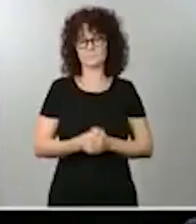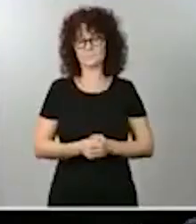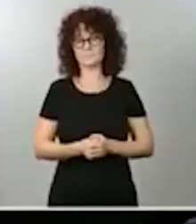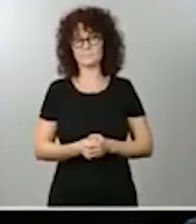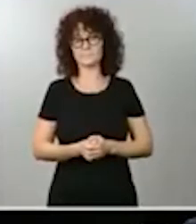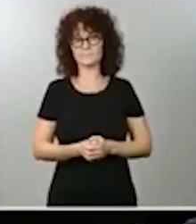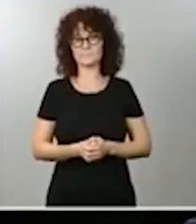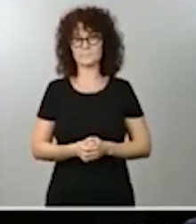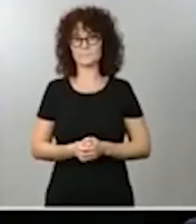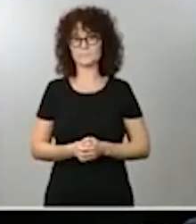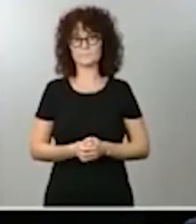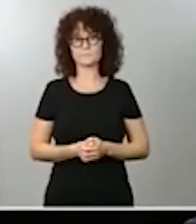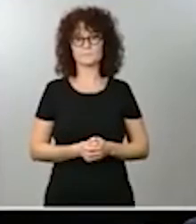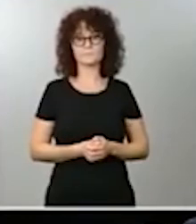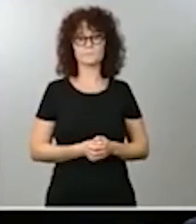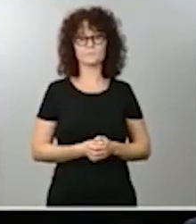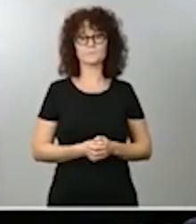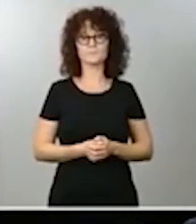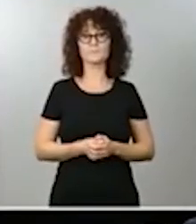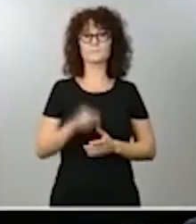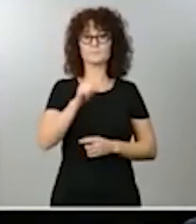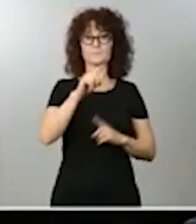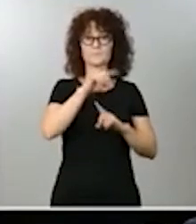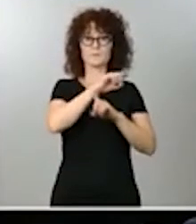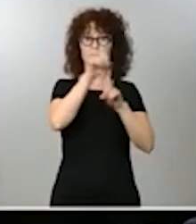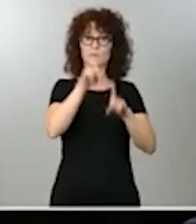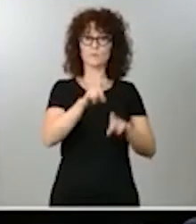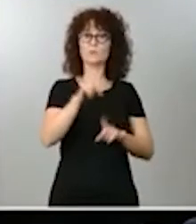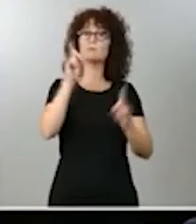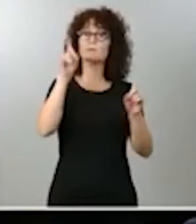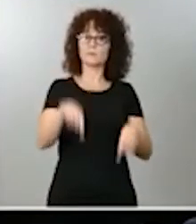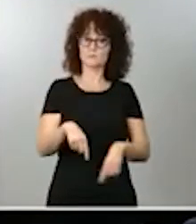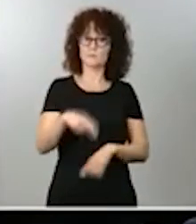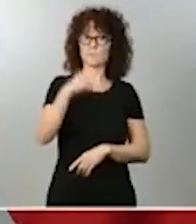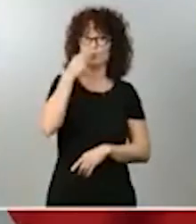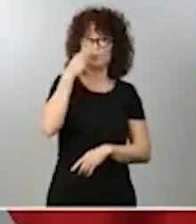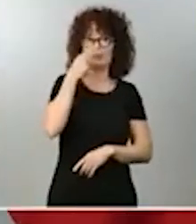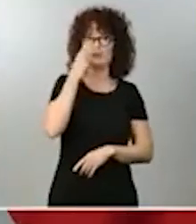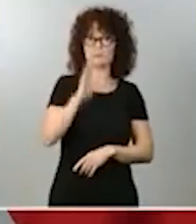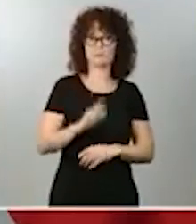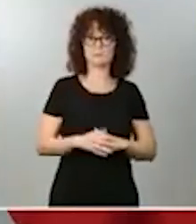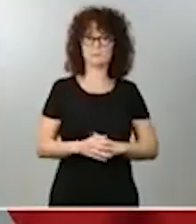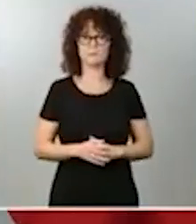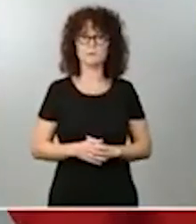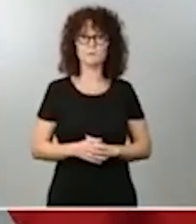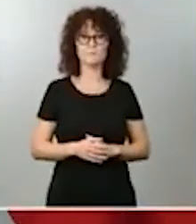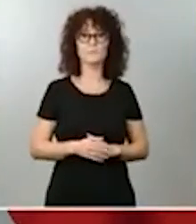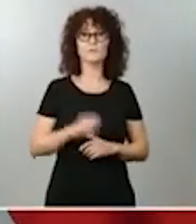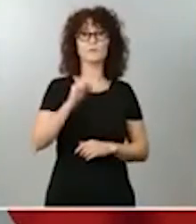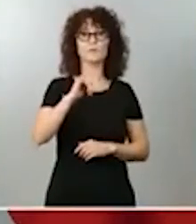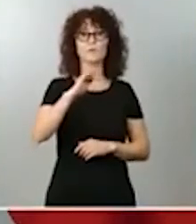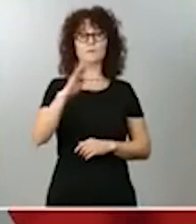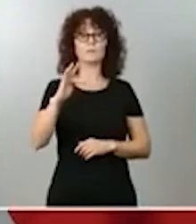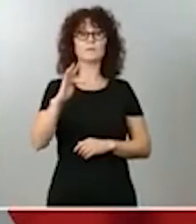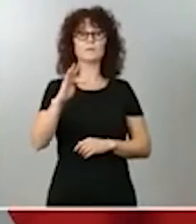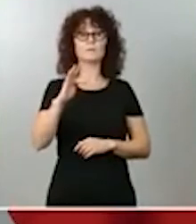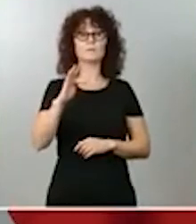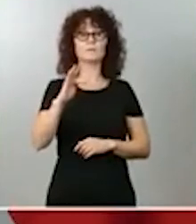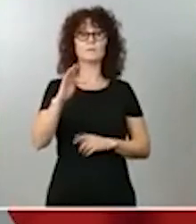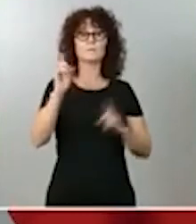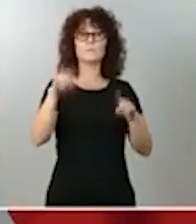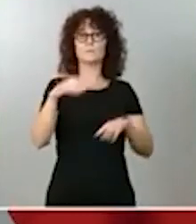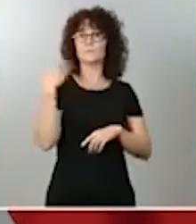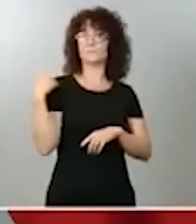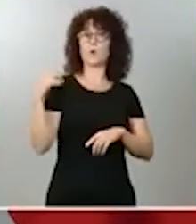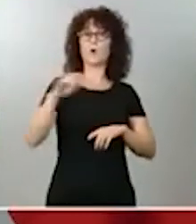Respecto a esta pregunta es también muy interesante. Fíjese que la propia OIT y la última reunión del G20 y los